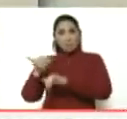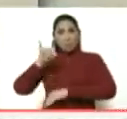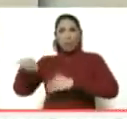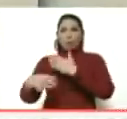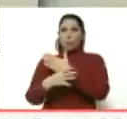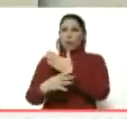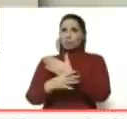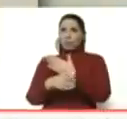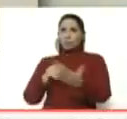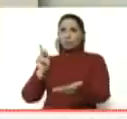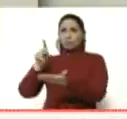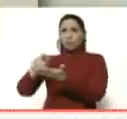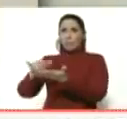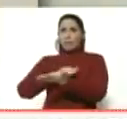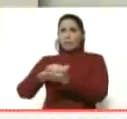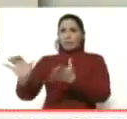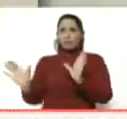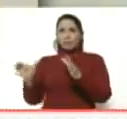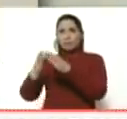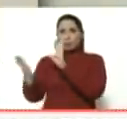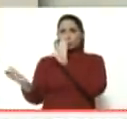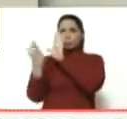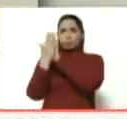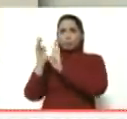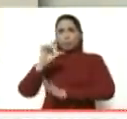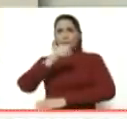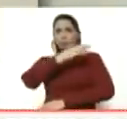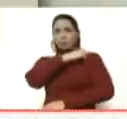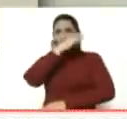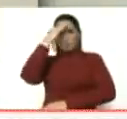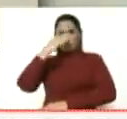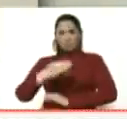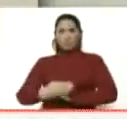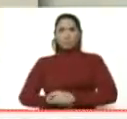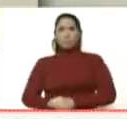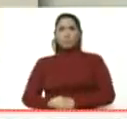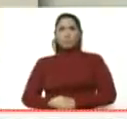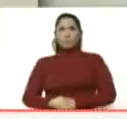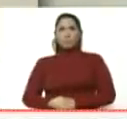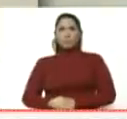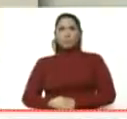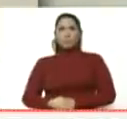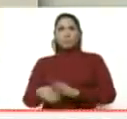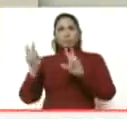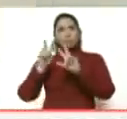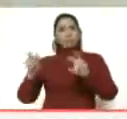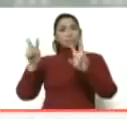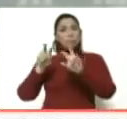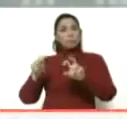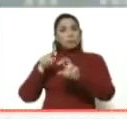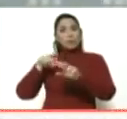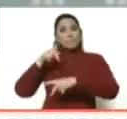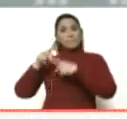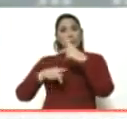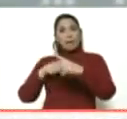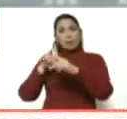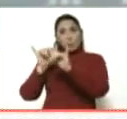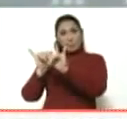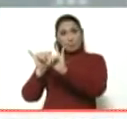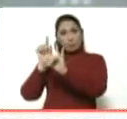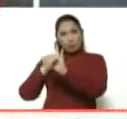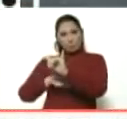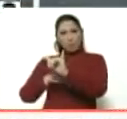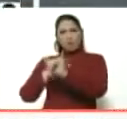en Miami, se reunió con el general desertor, Peña Nieto, y revisaron estos planes, él mismo en una